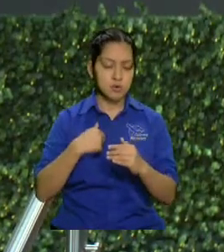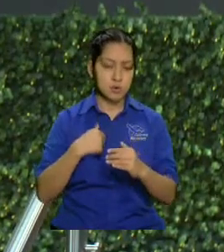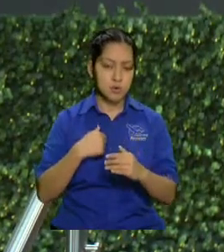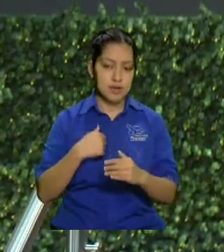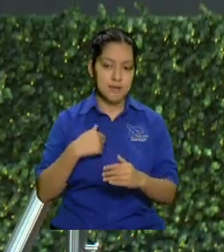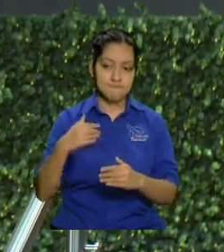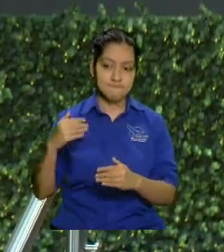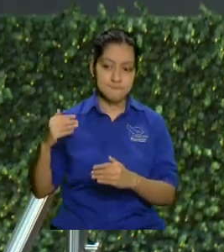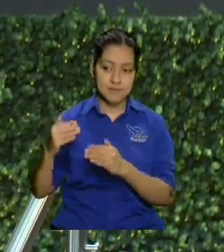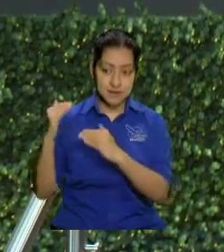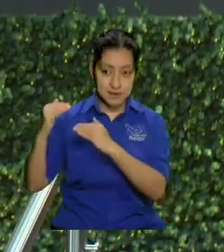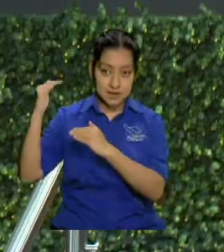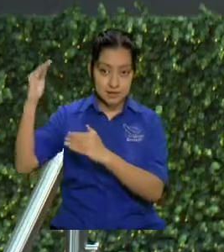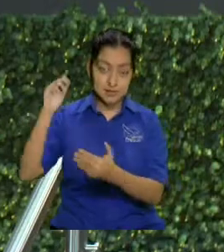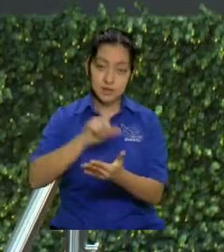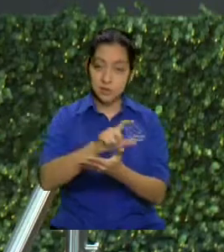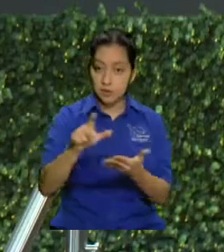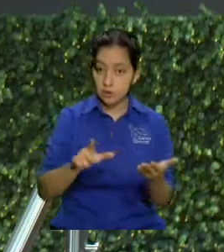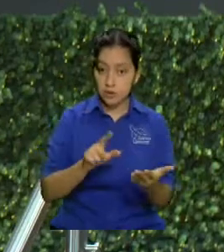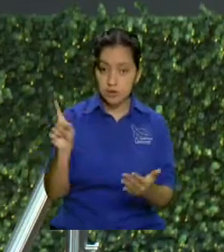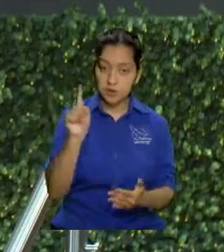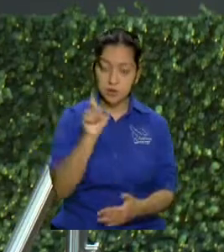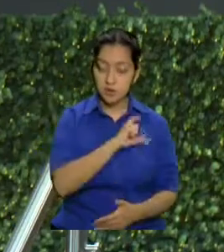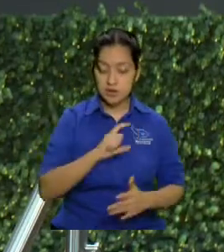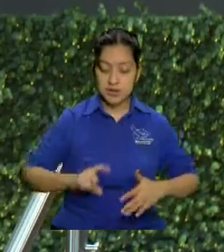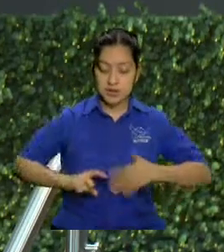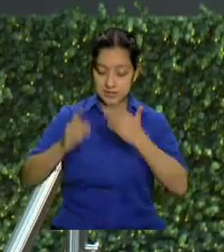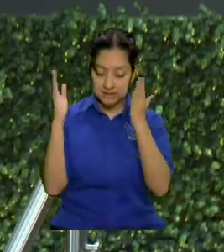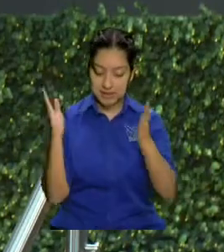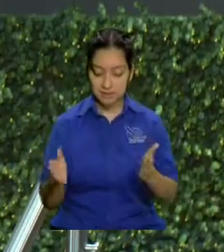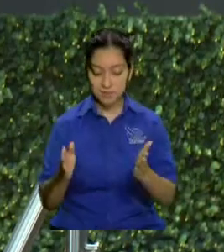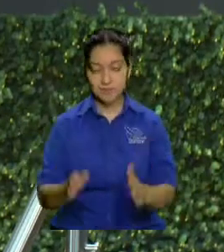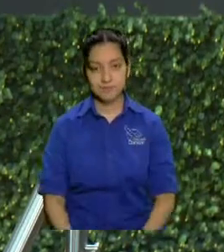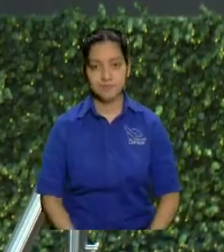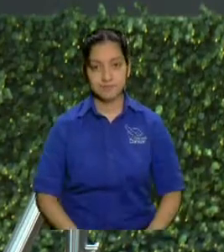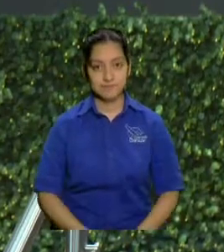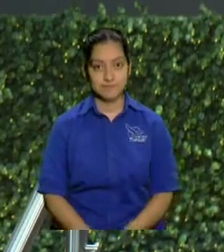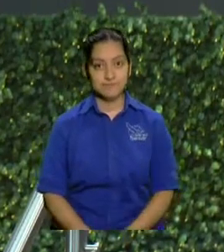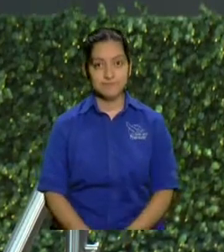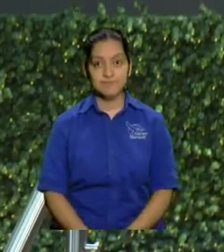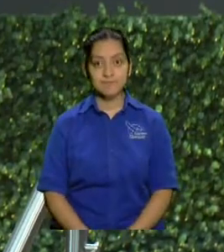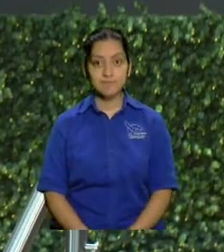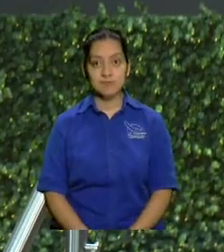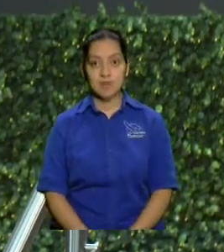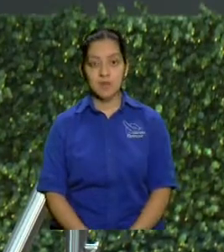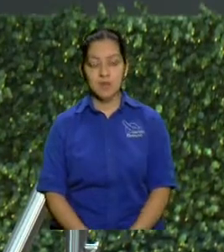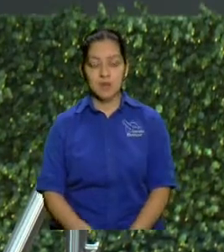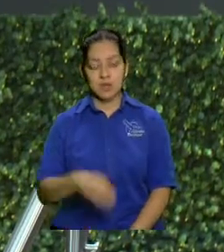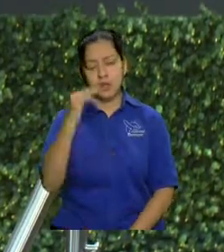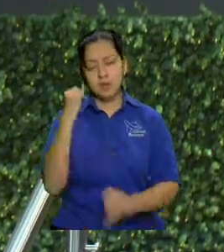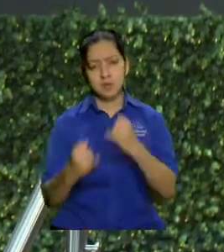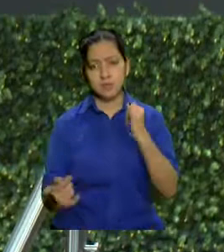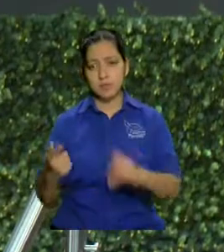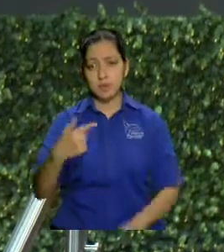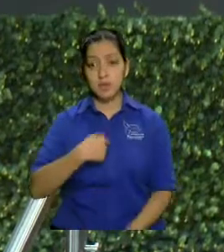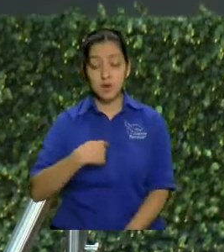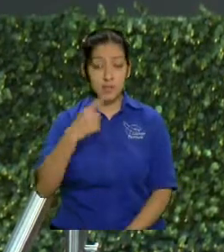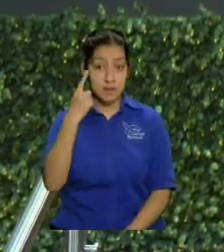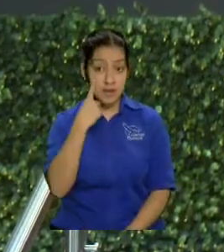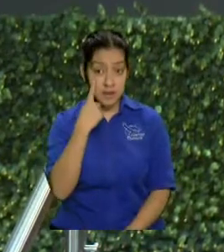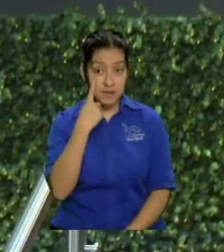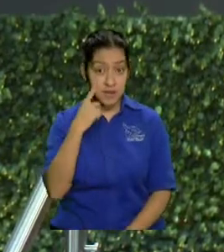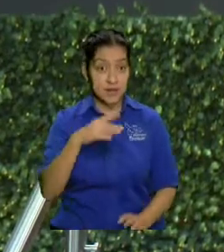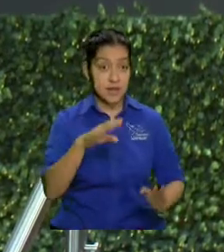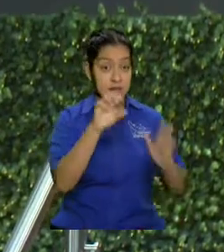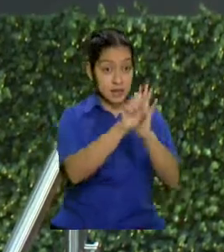que no que no era cristiano bueno mi mamá si era cristiana mi papá no y lo último que yo miraba en la puerta era un chicote caballo